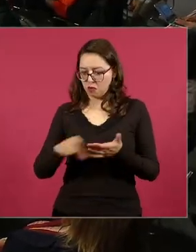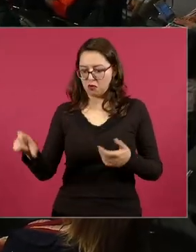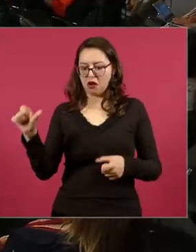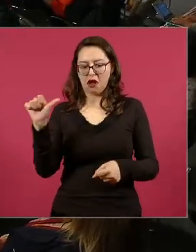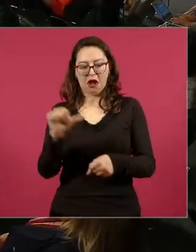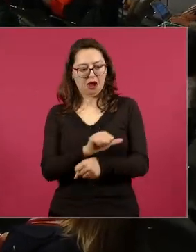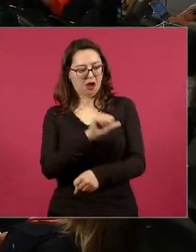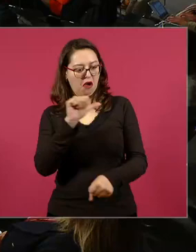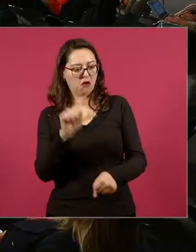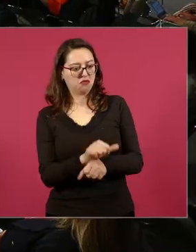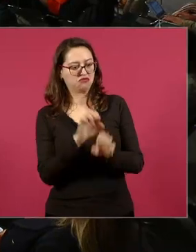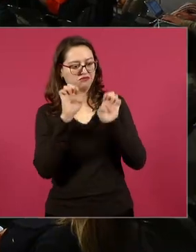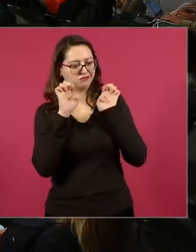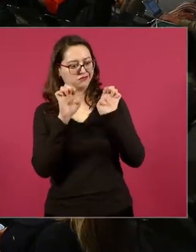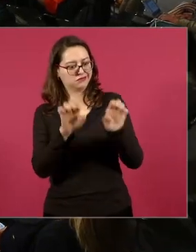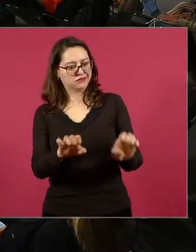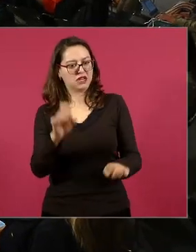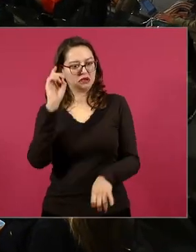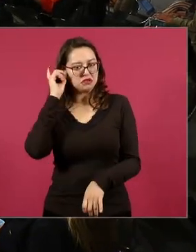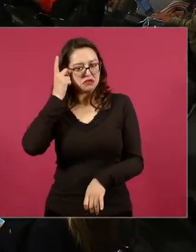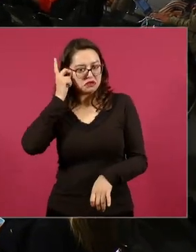o como dice